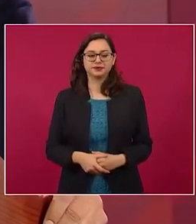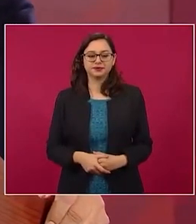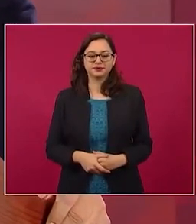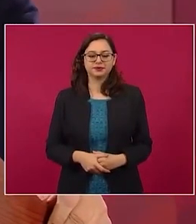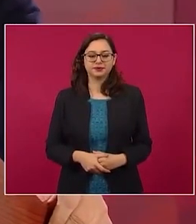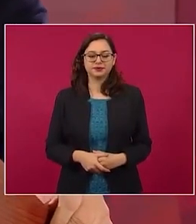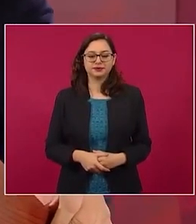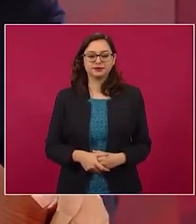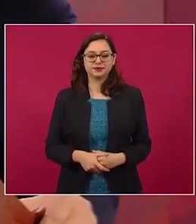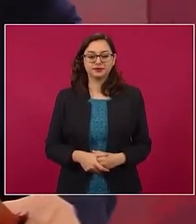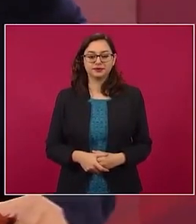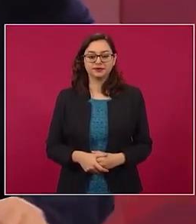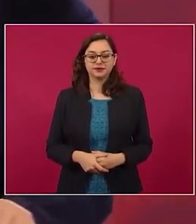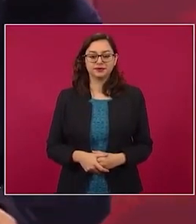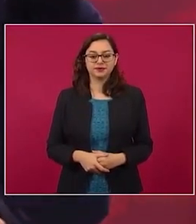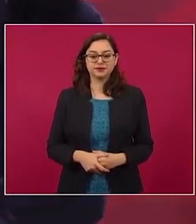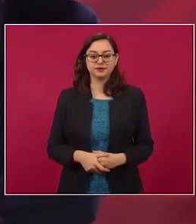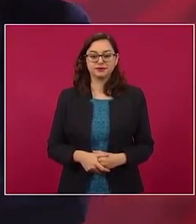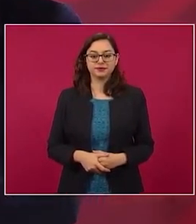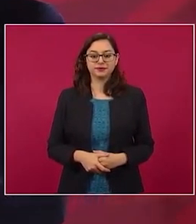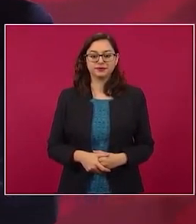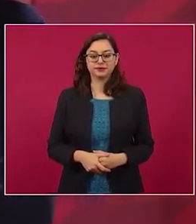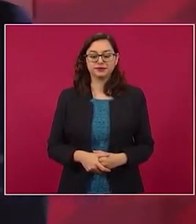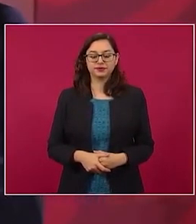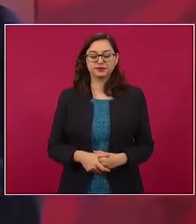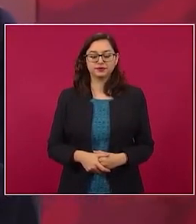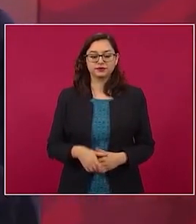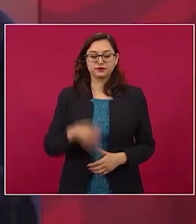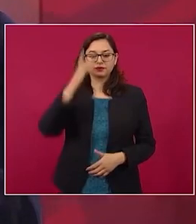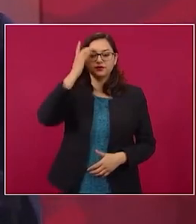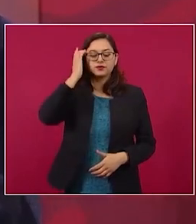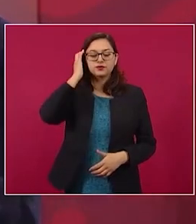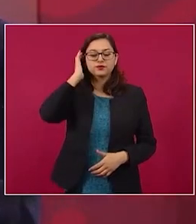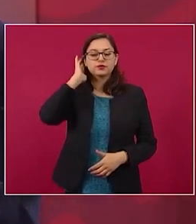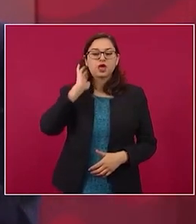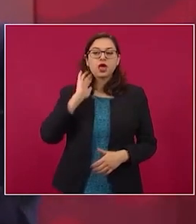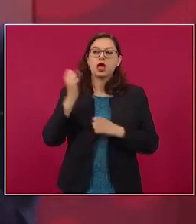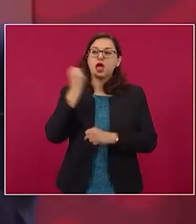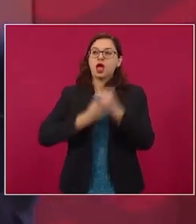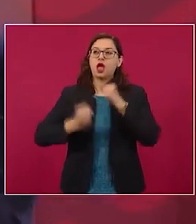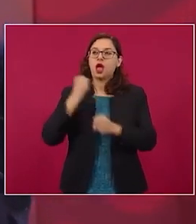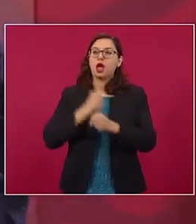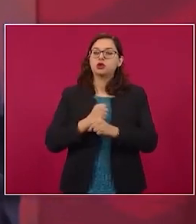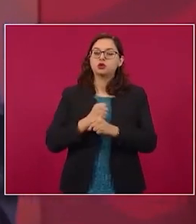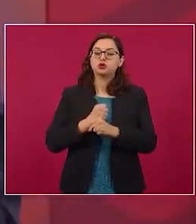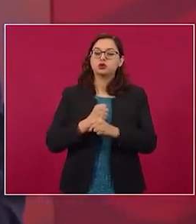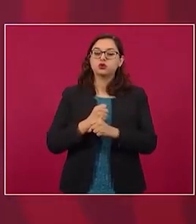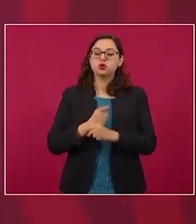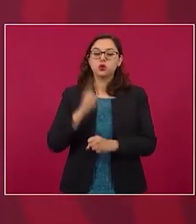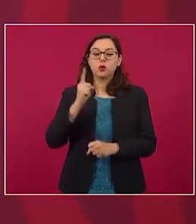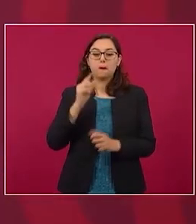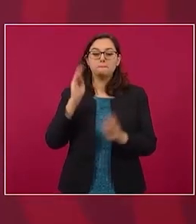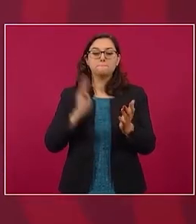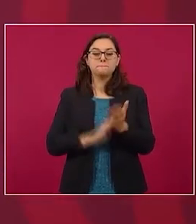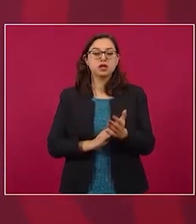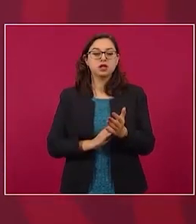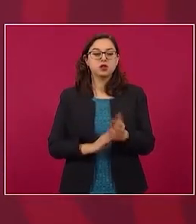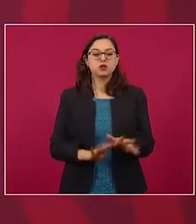Me acuerdo en una elección en 1997, esto para los jóvenes.